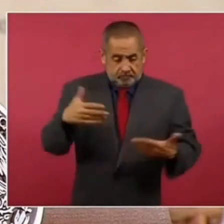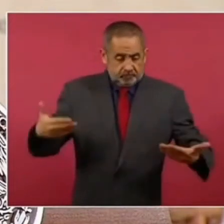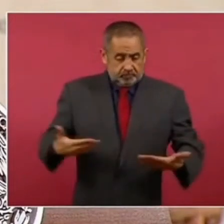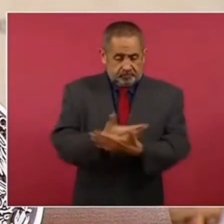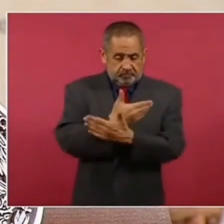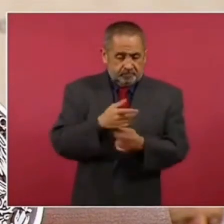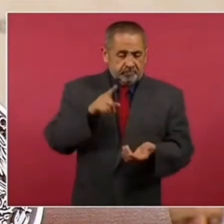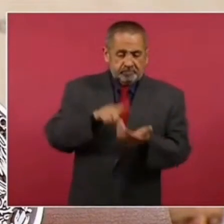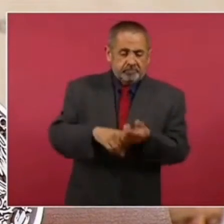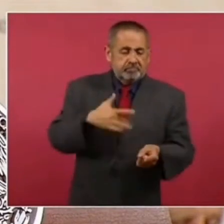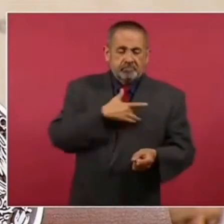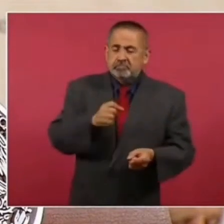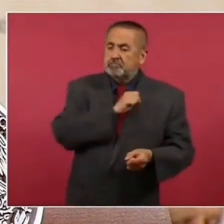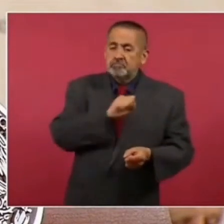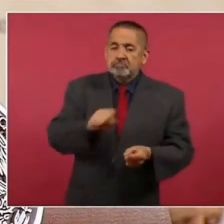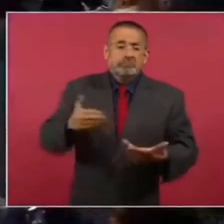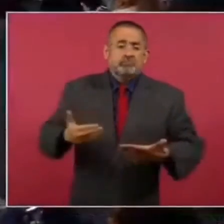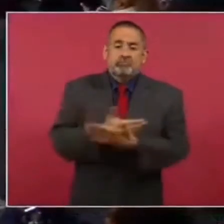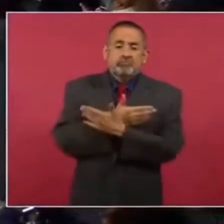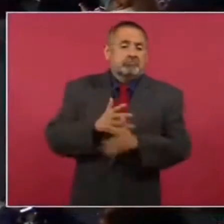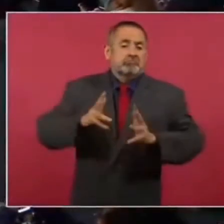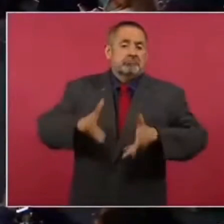los seres humanos.